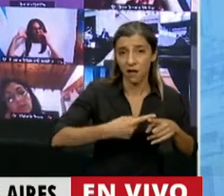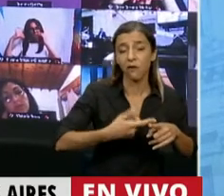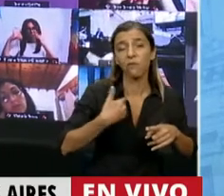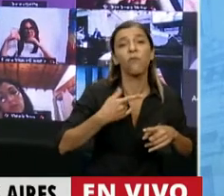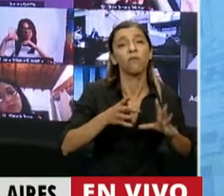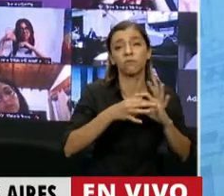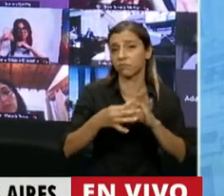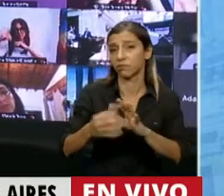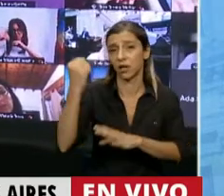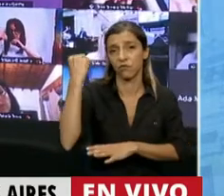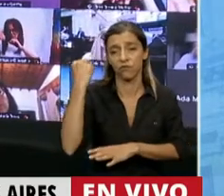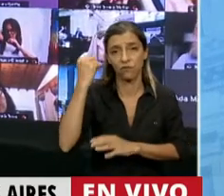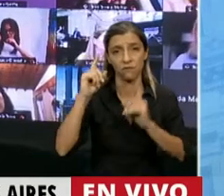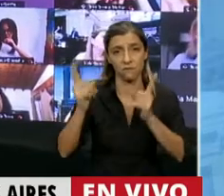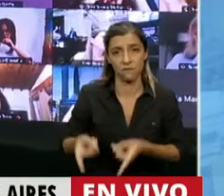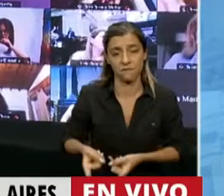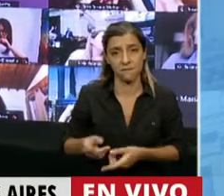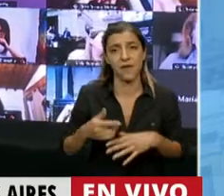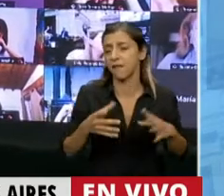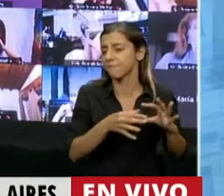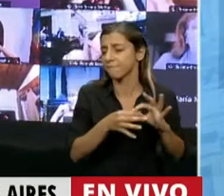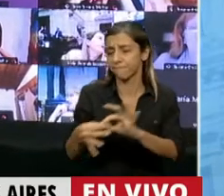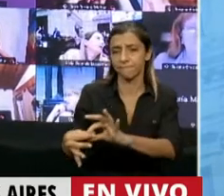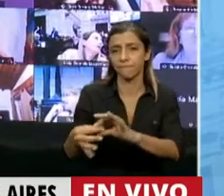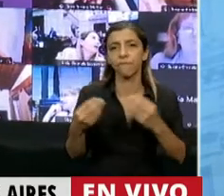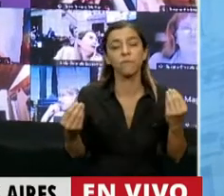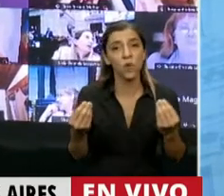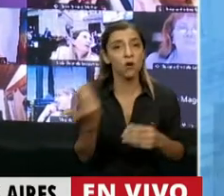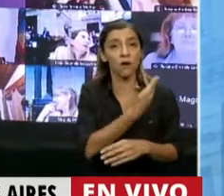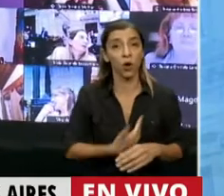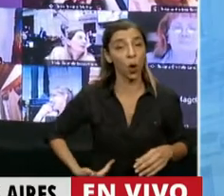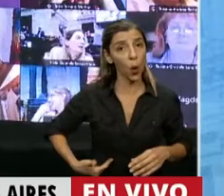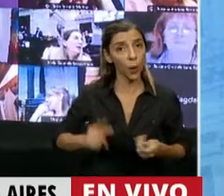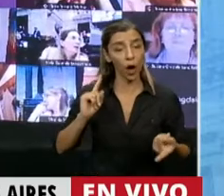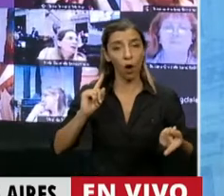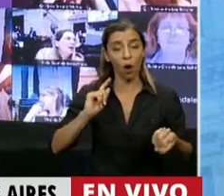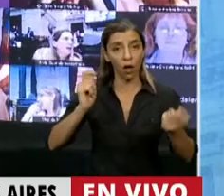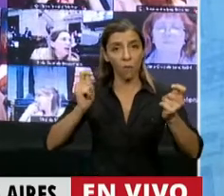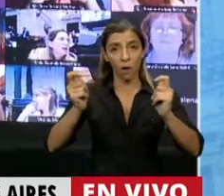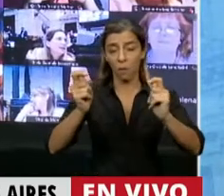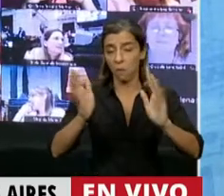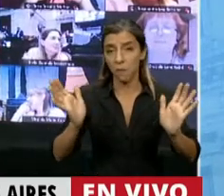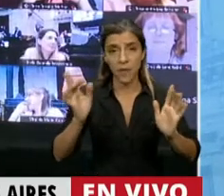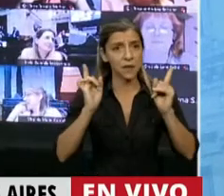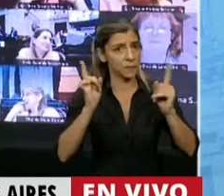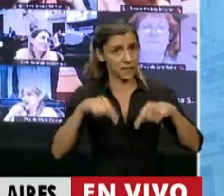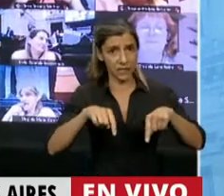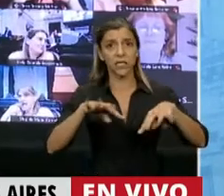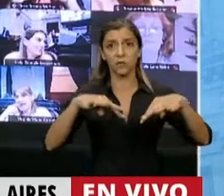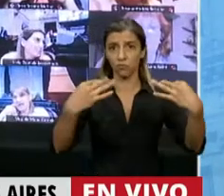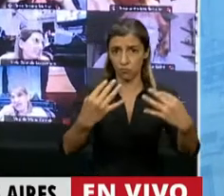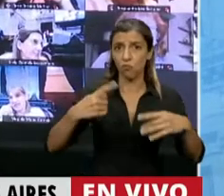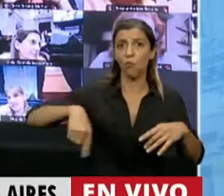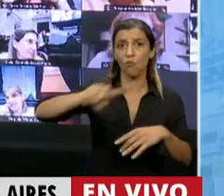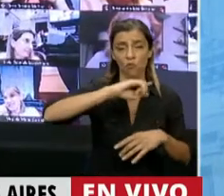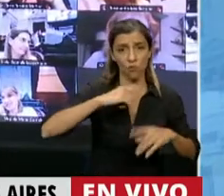profundidad y que aún los cambios de gobierno y esta rotación entre los